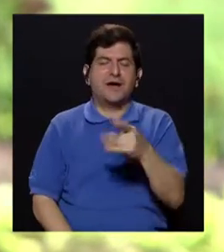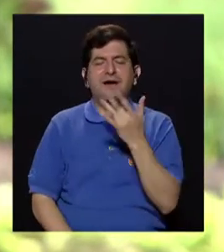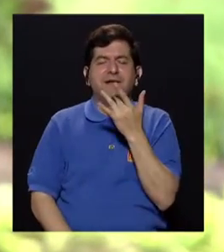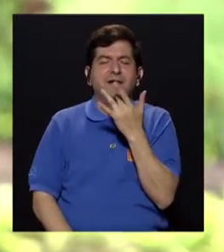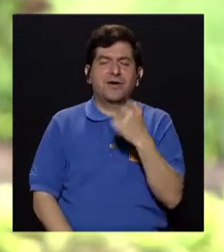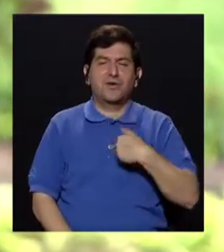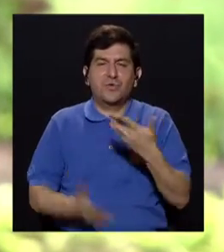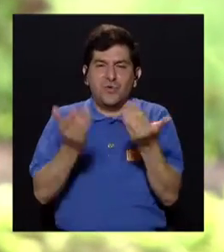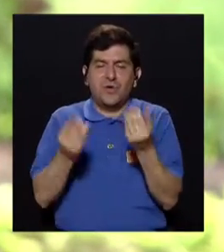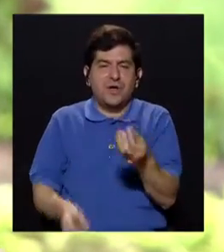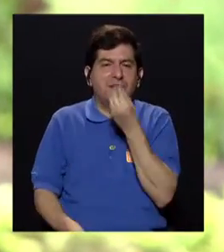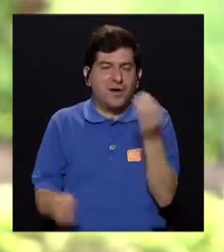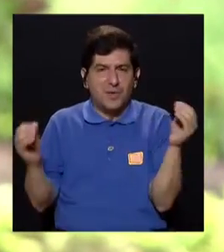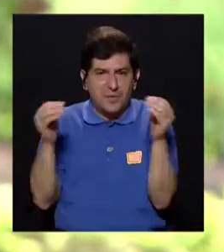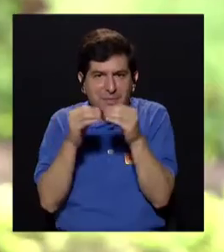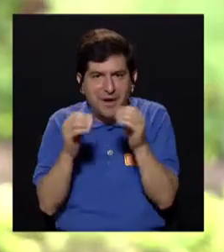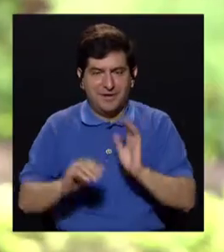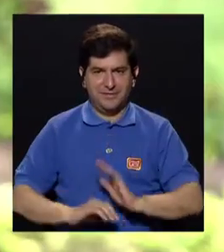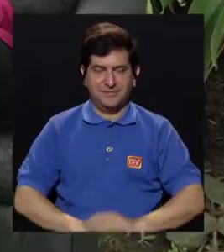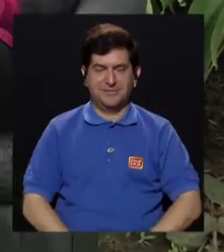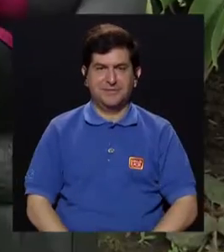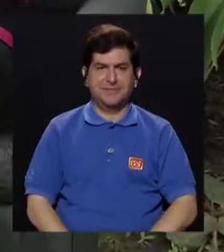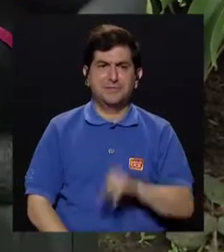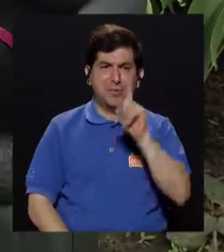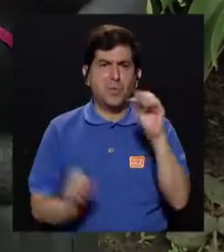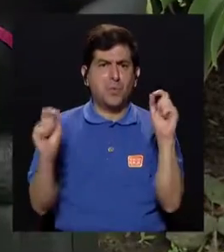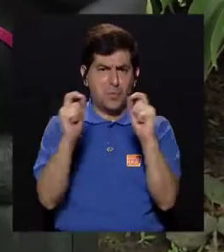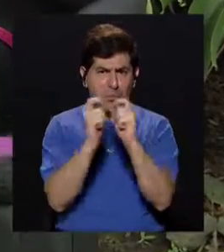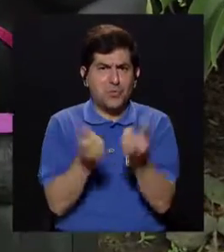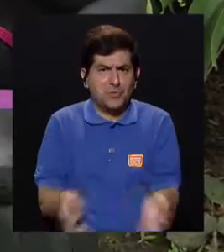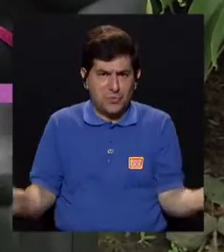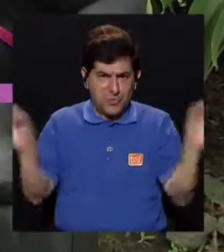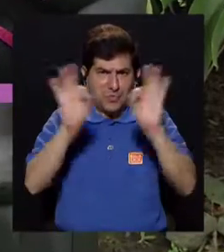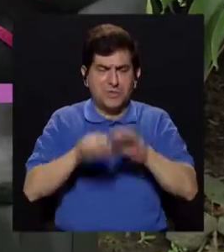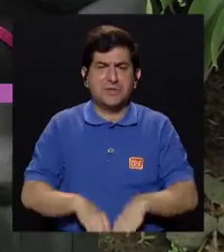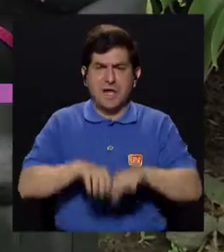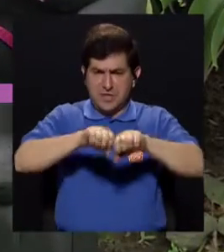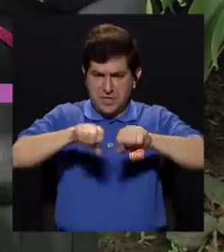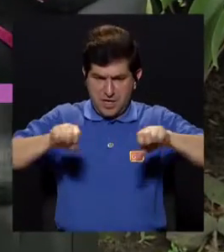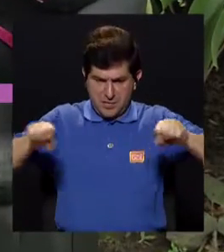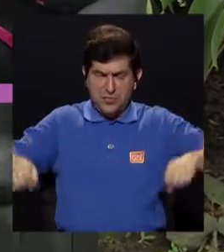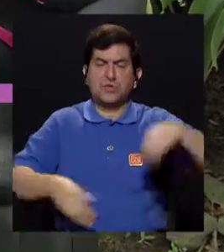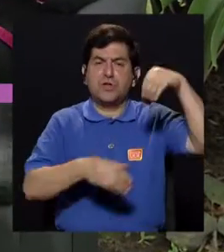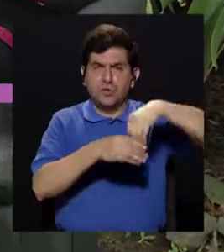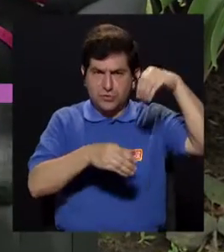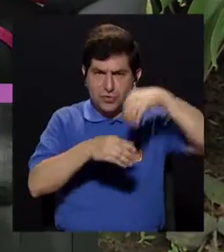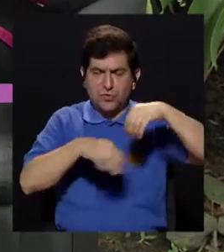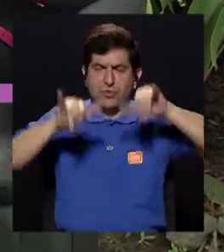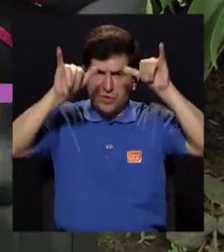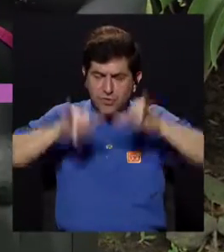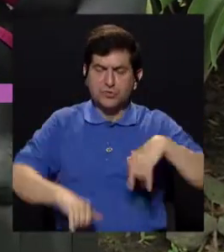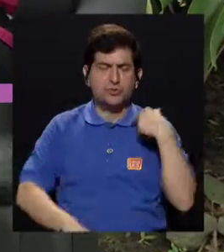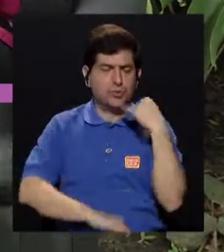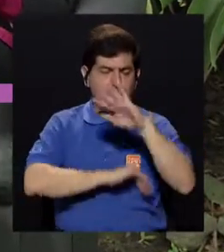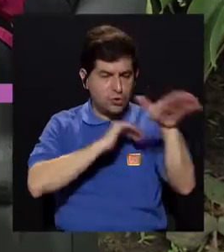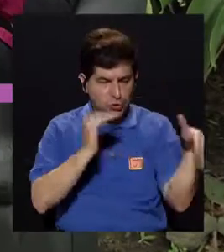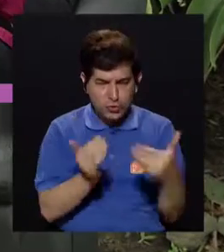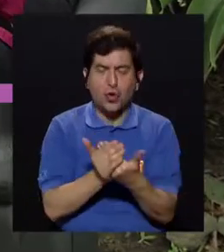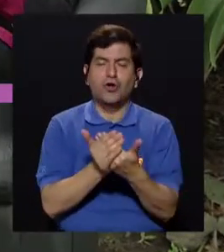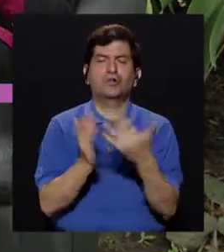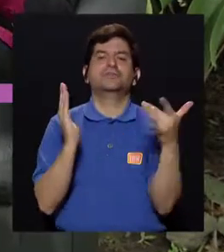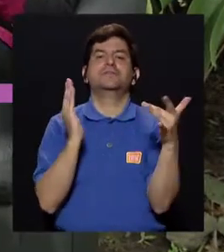sepa delicioso y uno quiera comer más, doña Lívia. es algo bien importante. No existe un embutido que no tenga un preservante porque